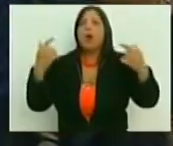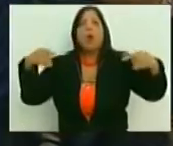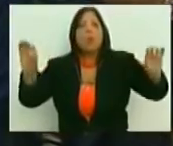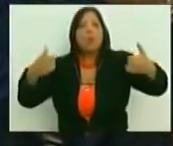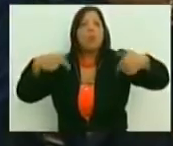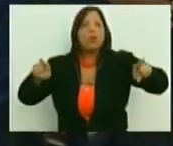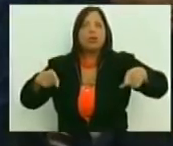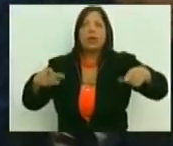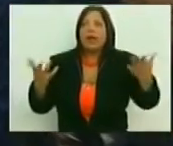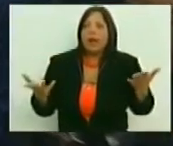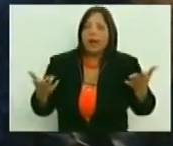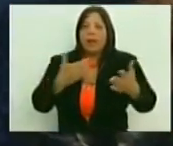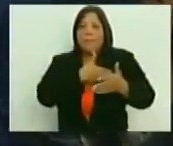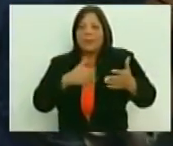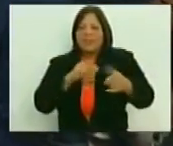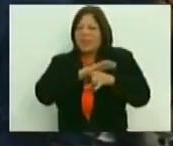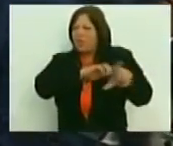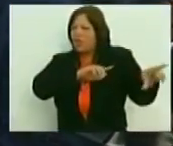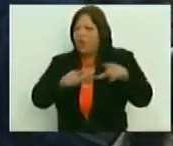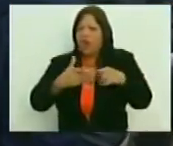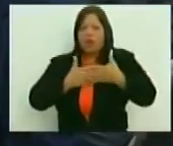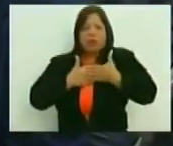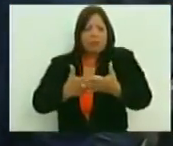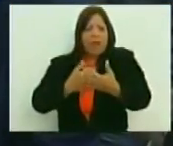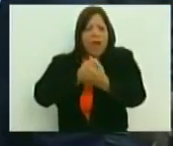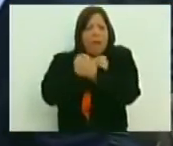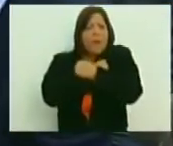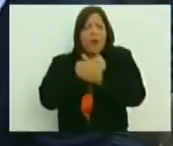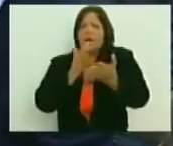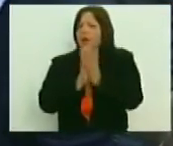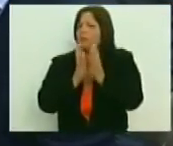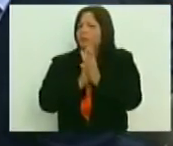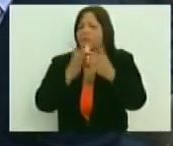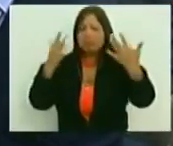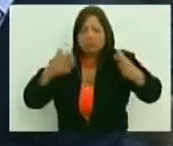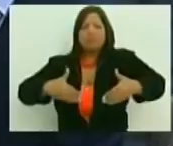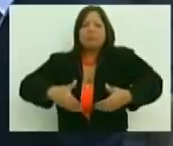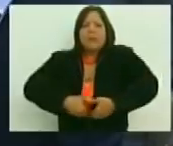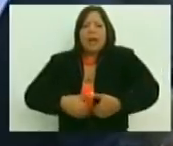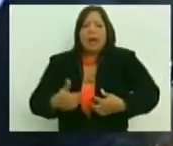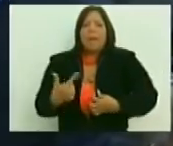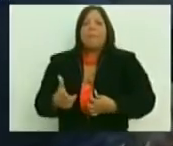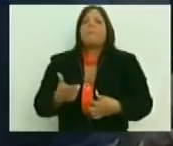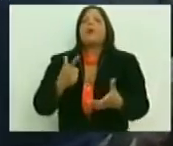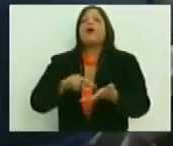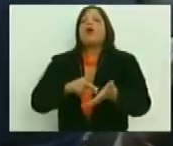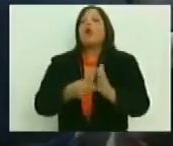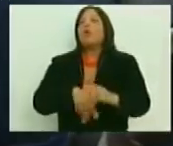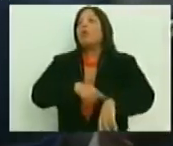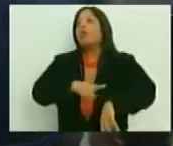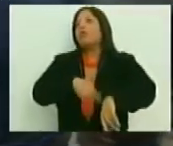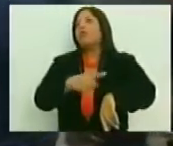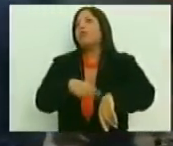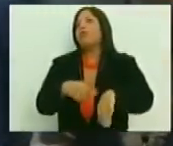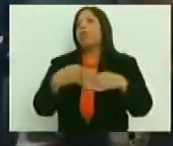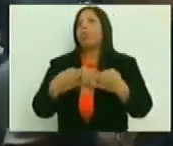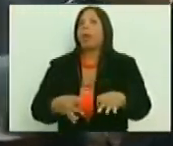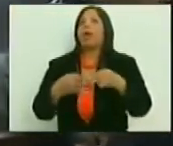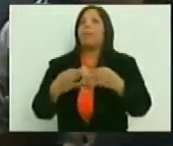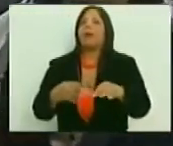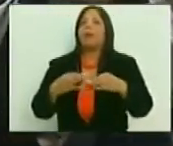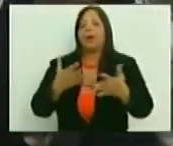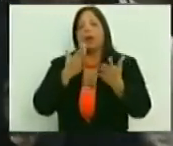ta, ta, ta. Entonces, el presidente tiene todo el amor, todo el cariño, todas las ganas. Pero hay algo que se llama burocracia que todavía nos está